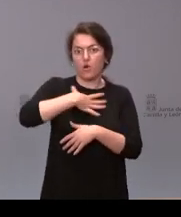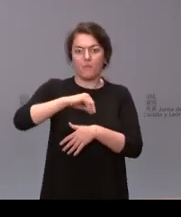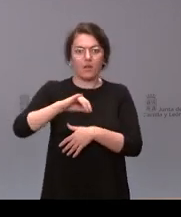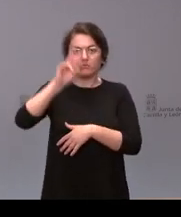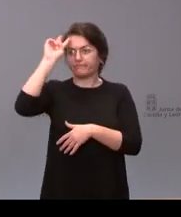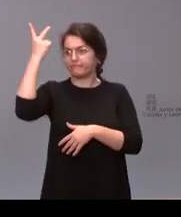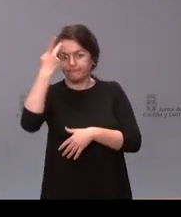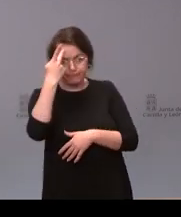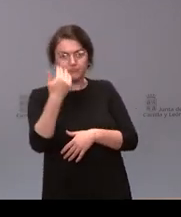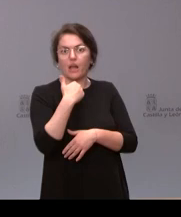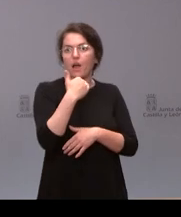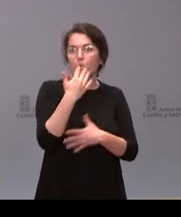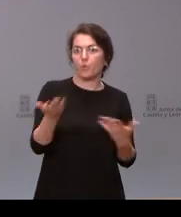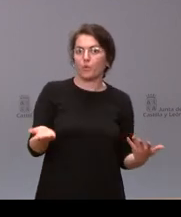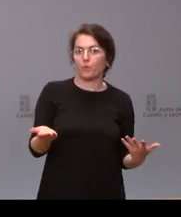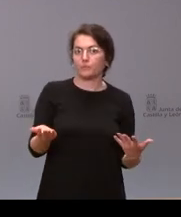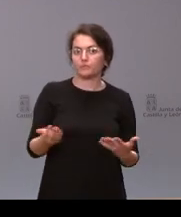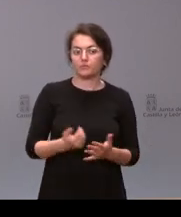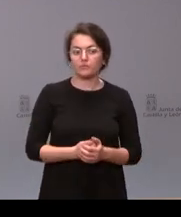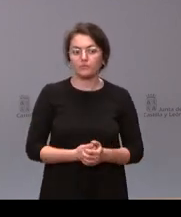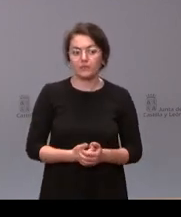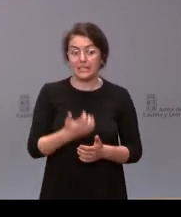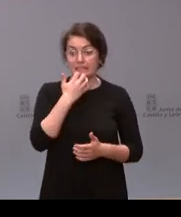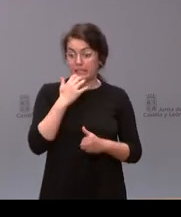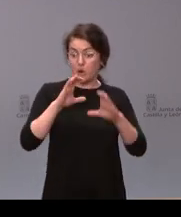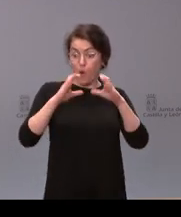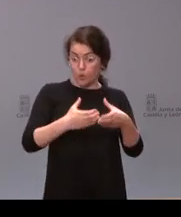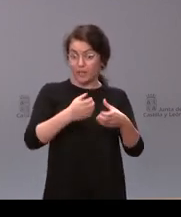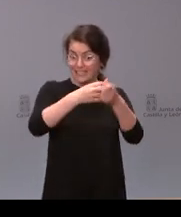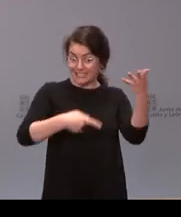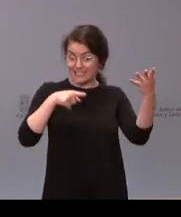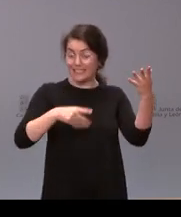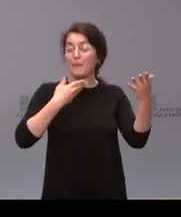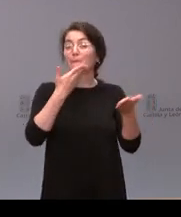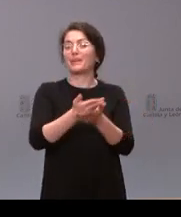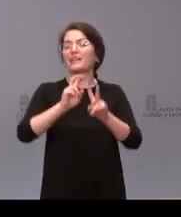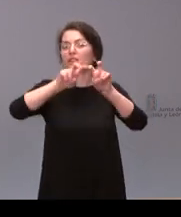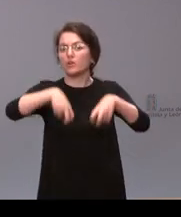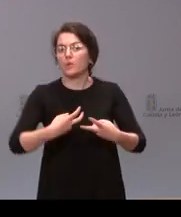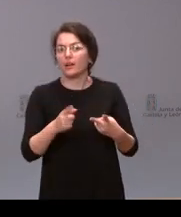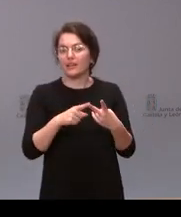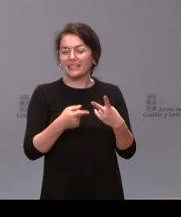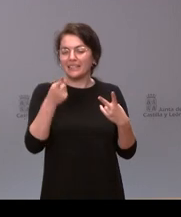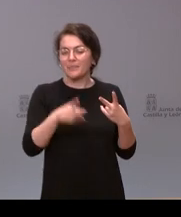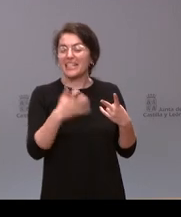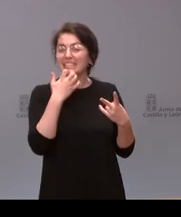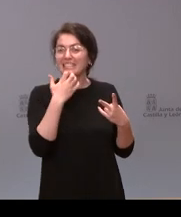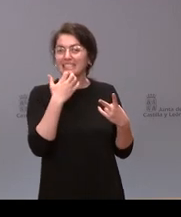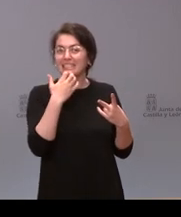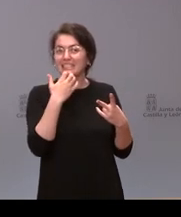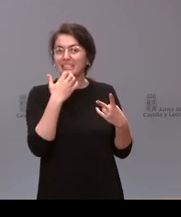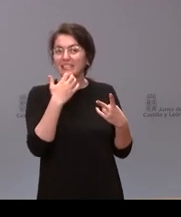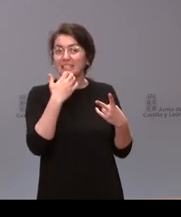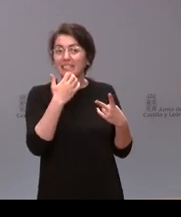si la Junta va a soperer de su actualización, y también si van a regular o a prohibir de alguna manera las